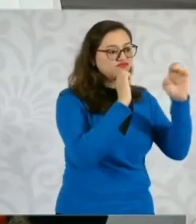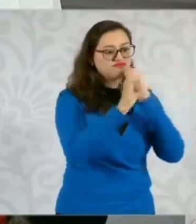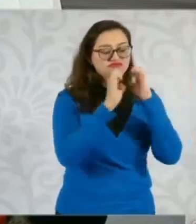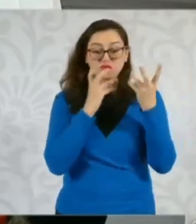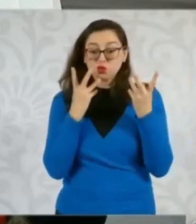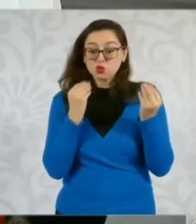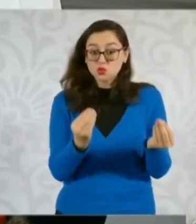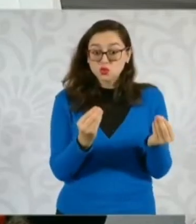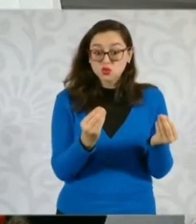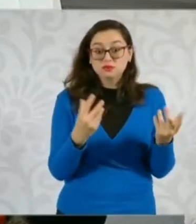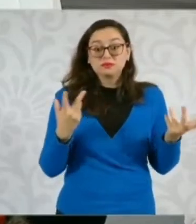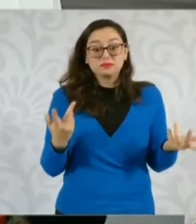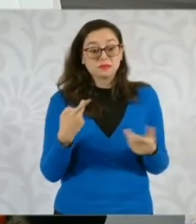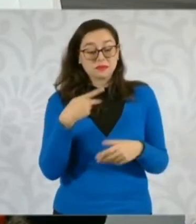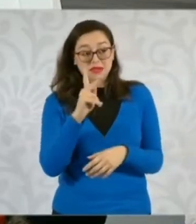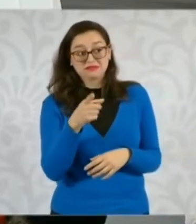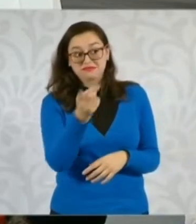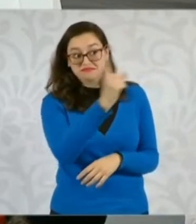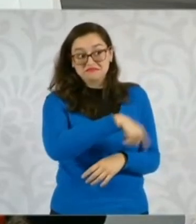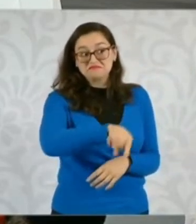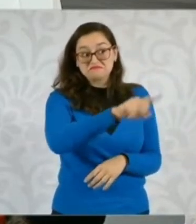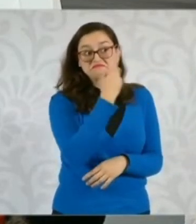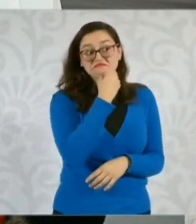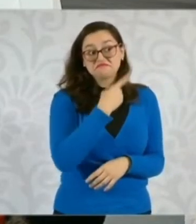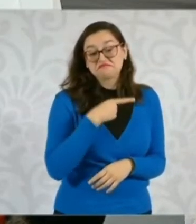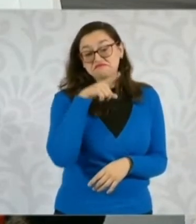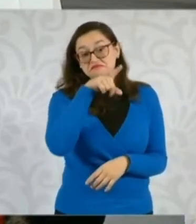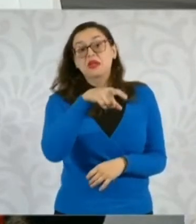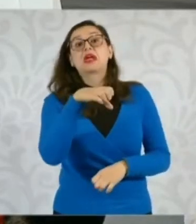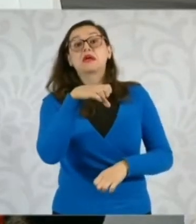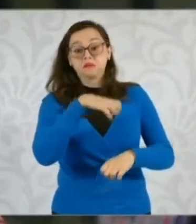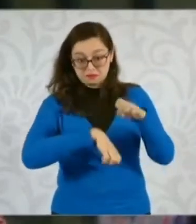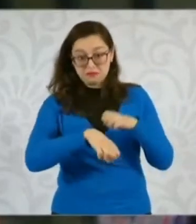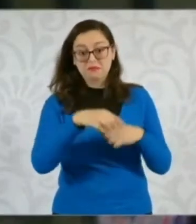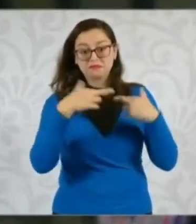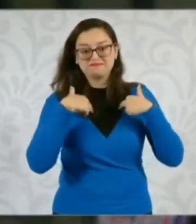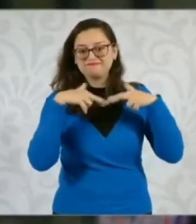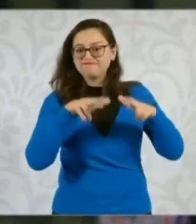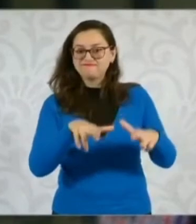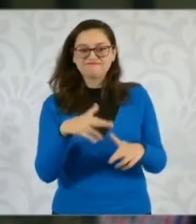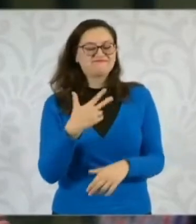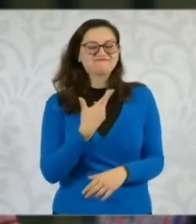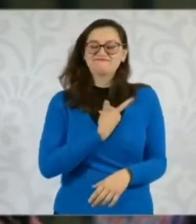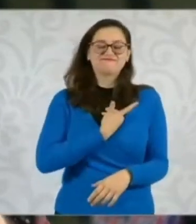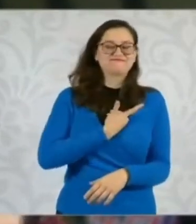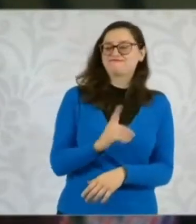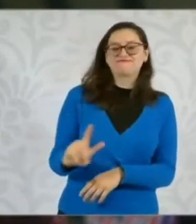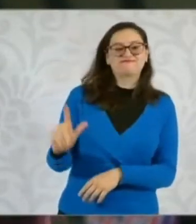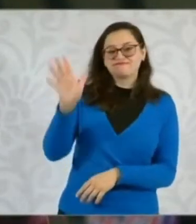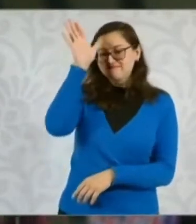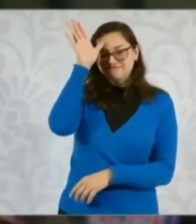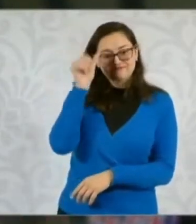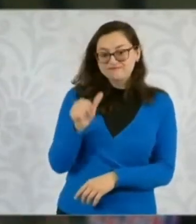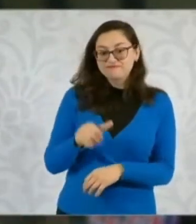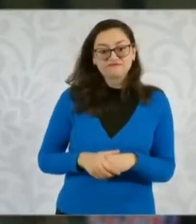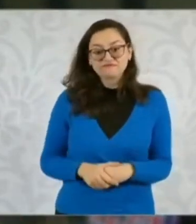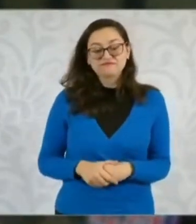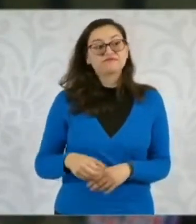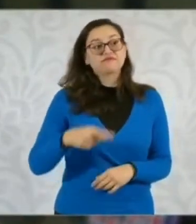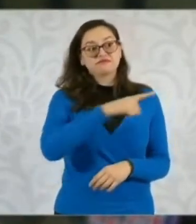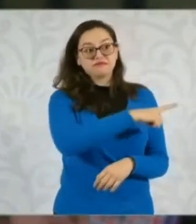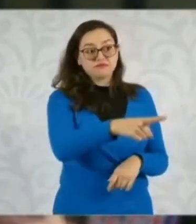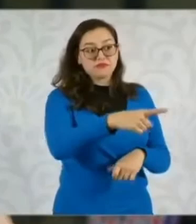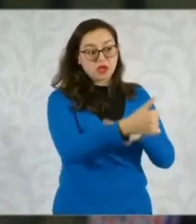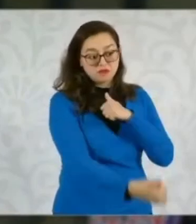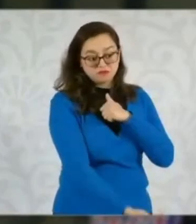consulado y se acercaron muchos migrantes a quererle hacer una propuesta a usted,